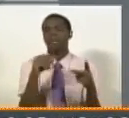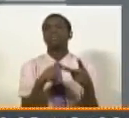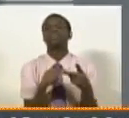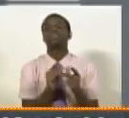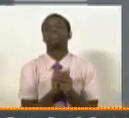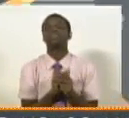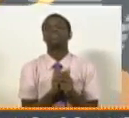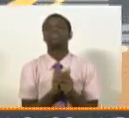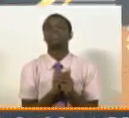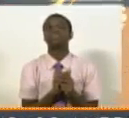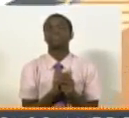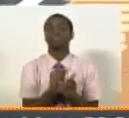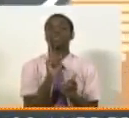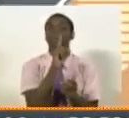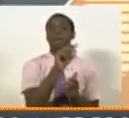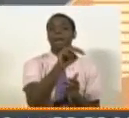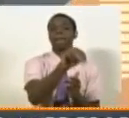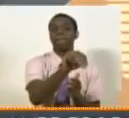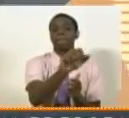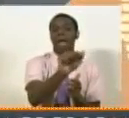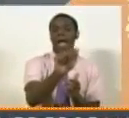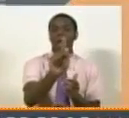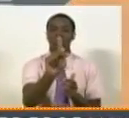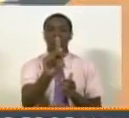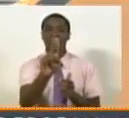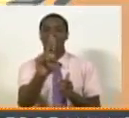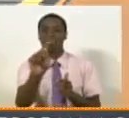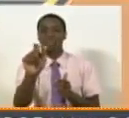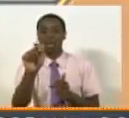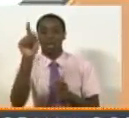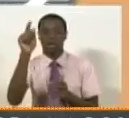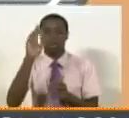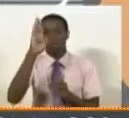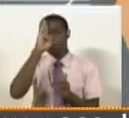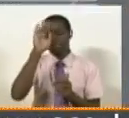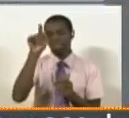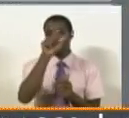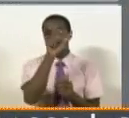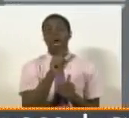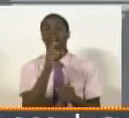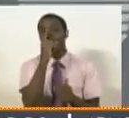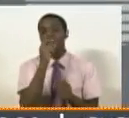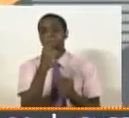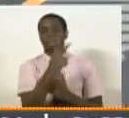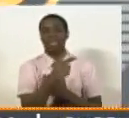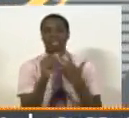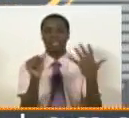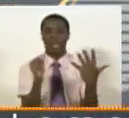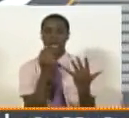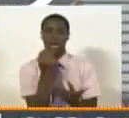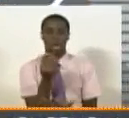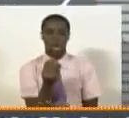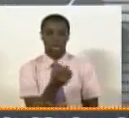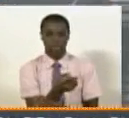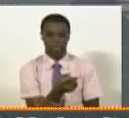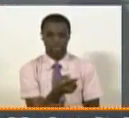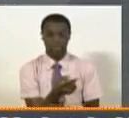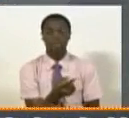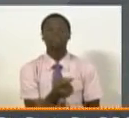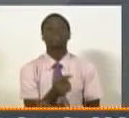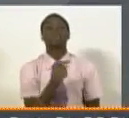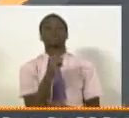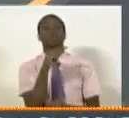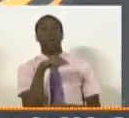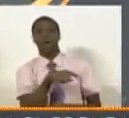Baruta, en el estado Miranda, el joven Miguel Castillo Bracho, de 26 años, quien ingresó a la policlínica Las